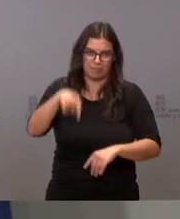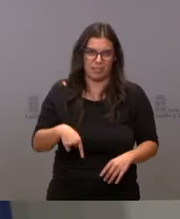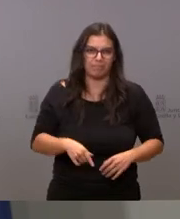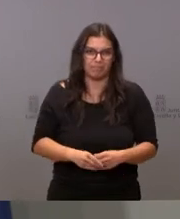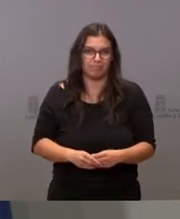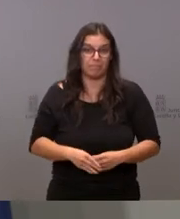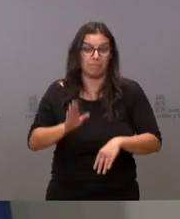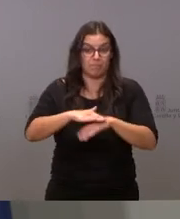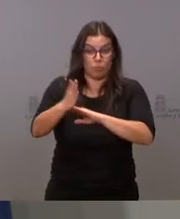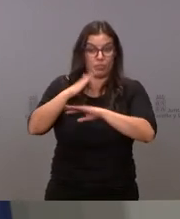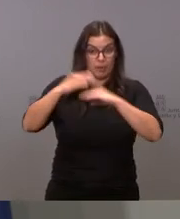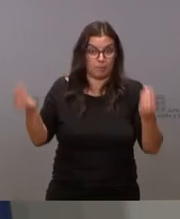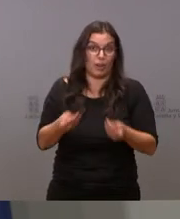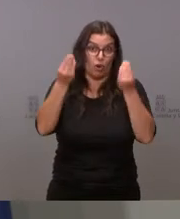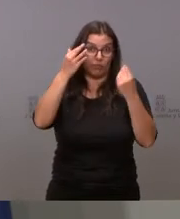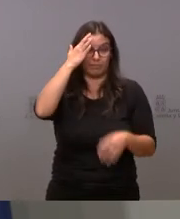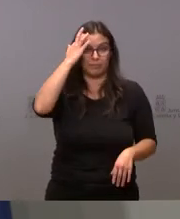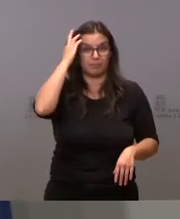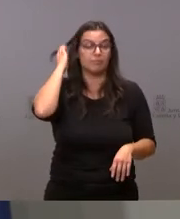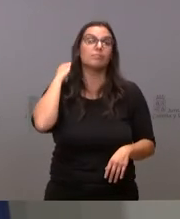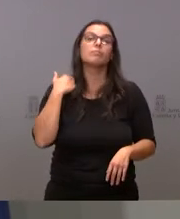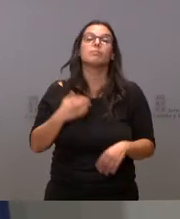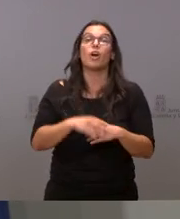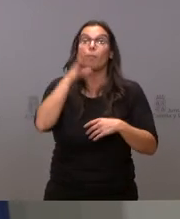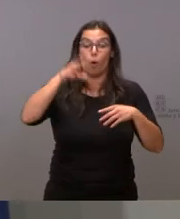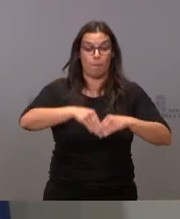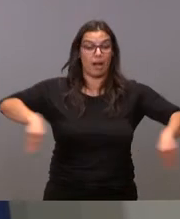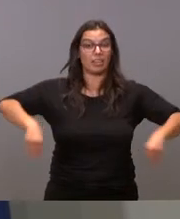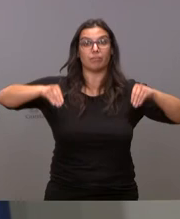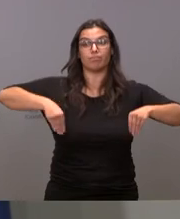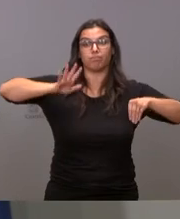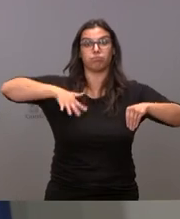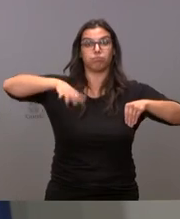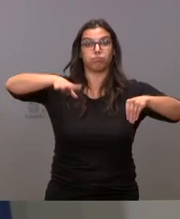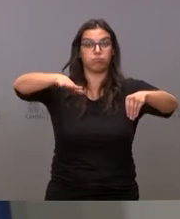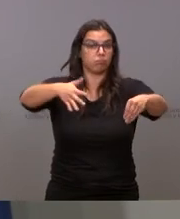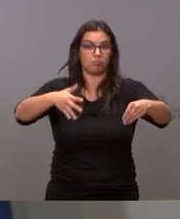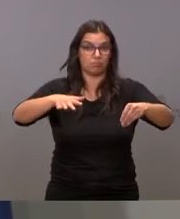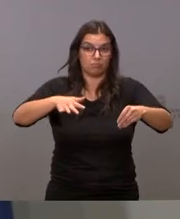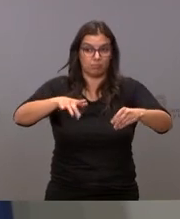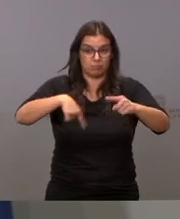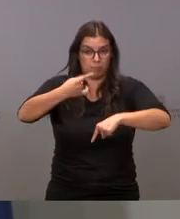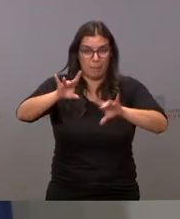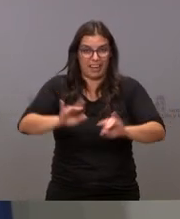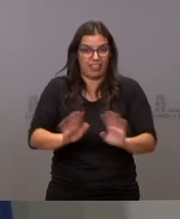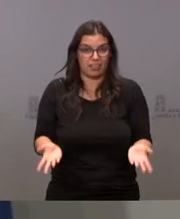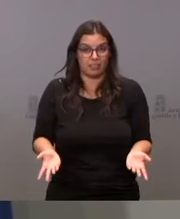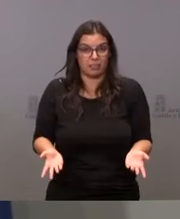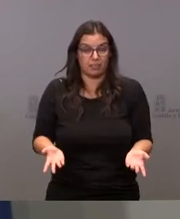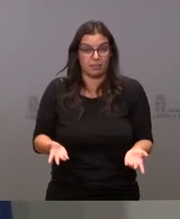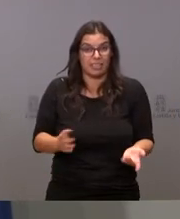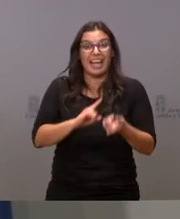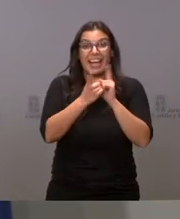para mejorarla porque sujetar una pancarta no cambia nada lo que cambia es hacer